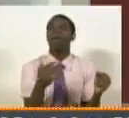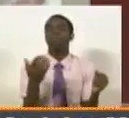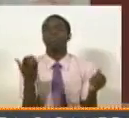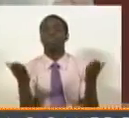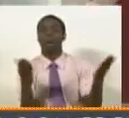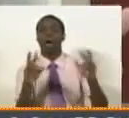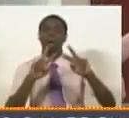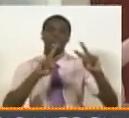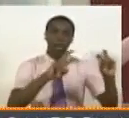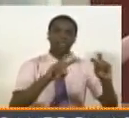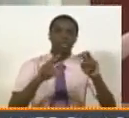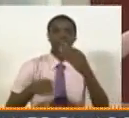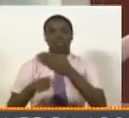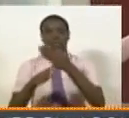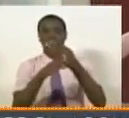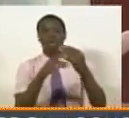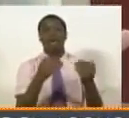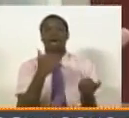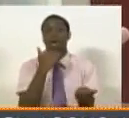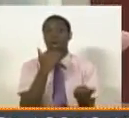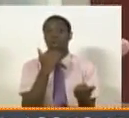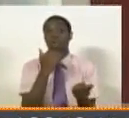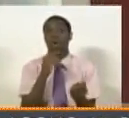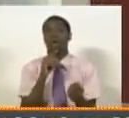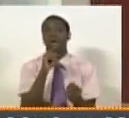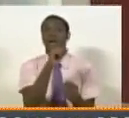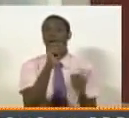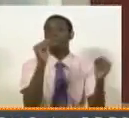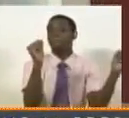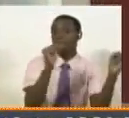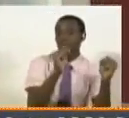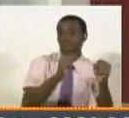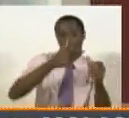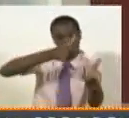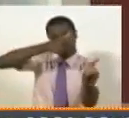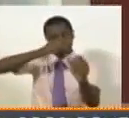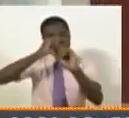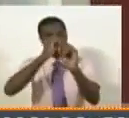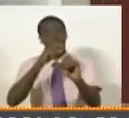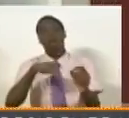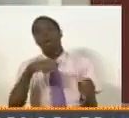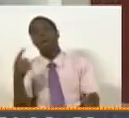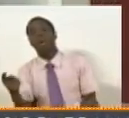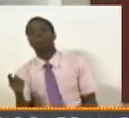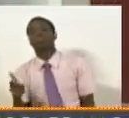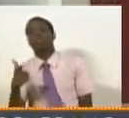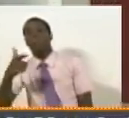Uno por francotiradores allá en el estado andino y aquí por arma de fuego. ¡Gracias! ¡Gracias!